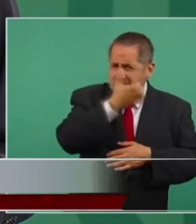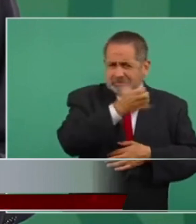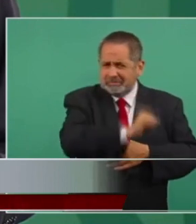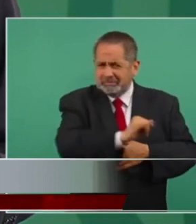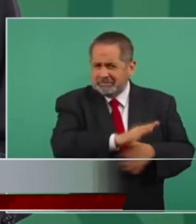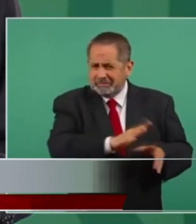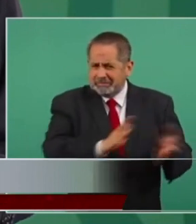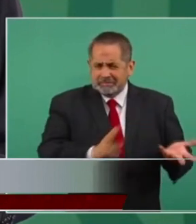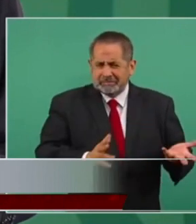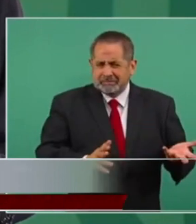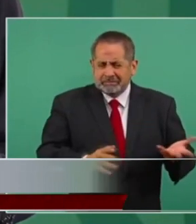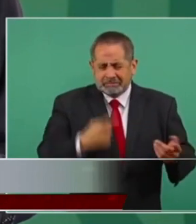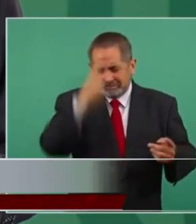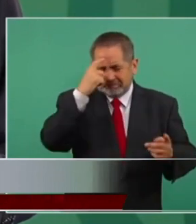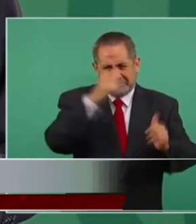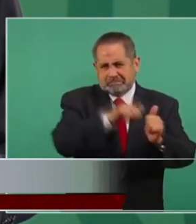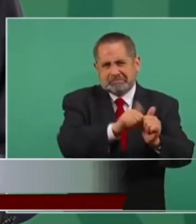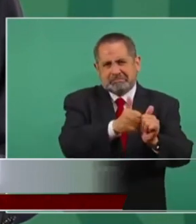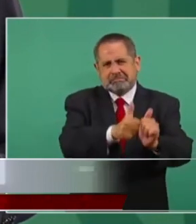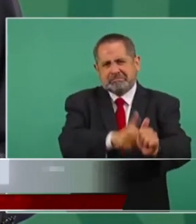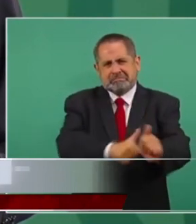tan retrógrado